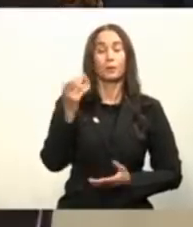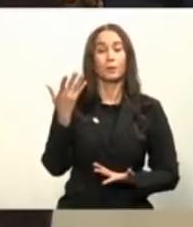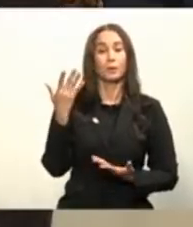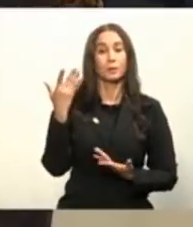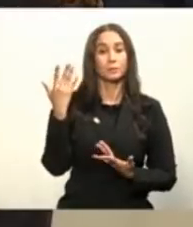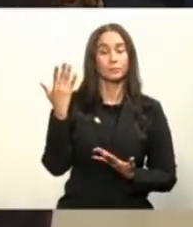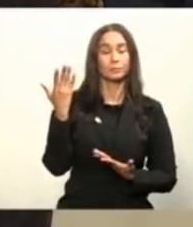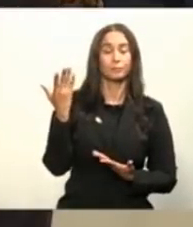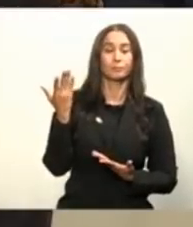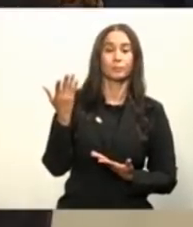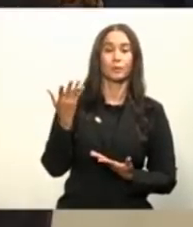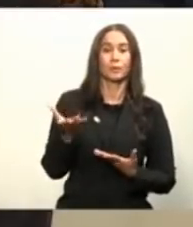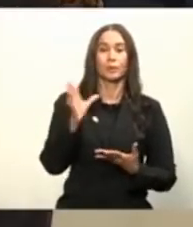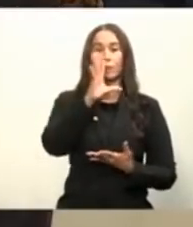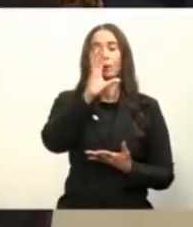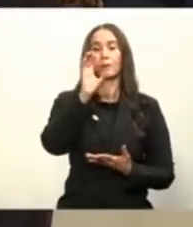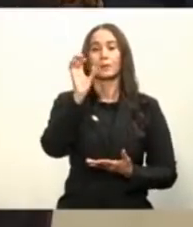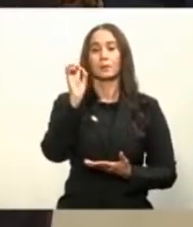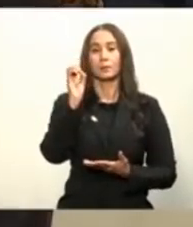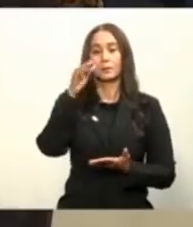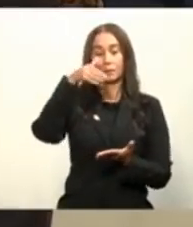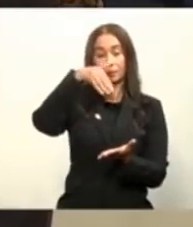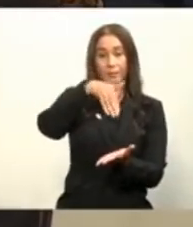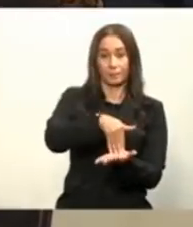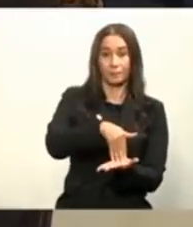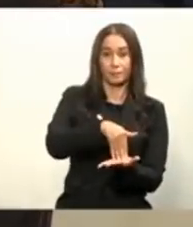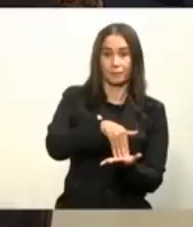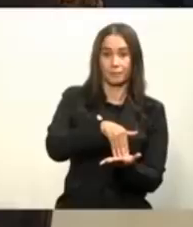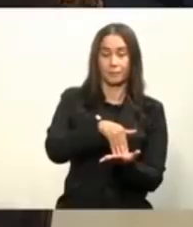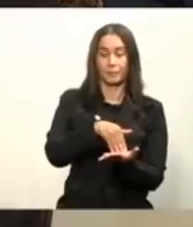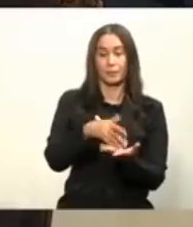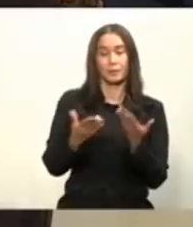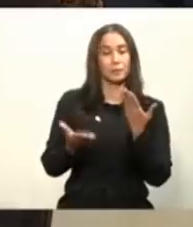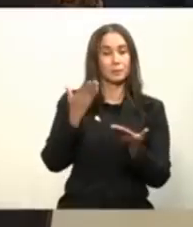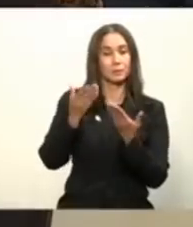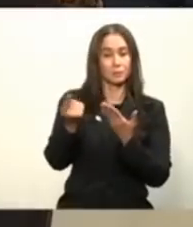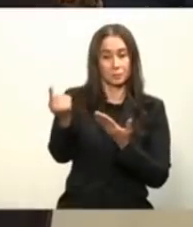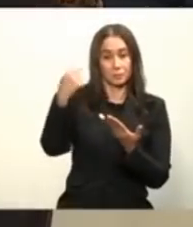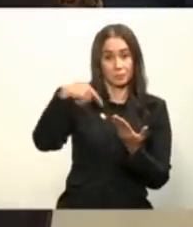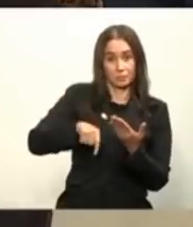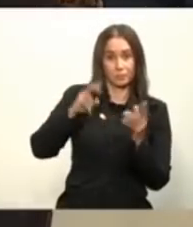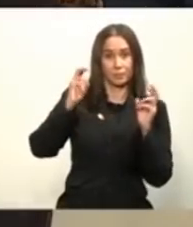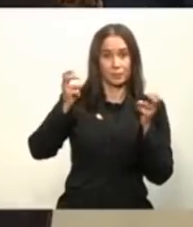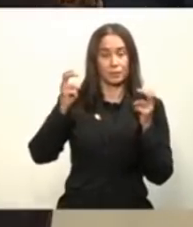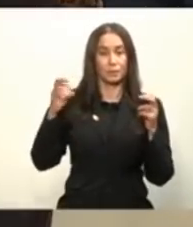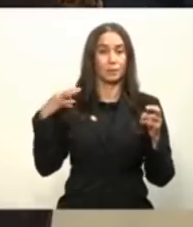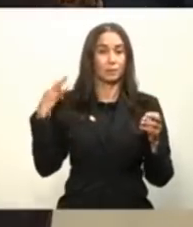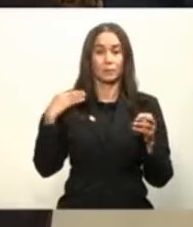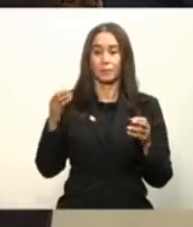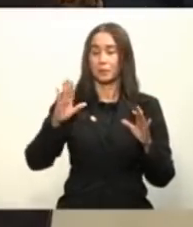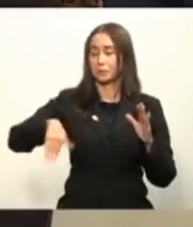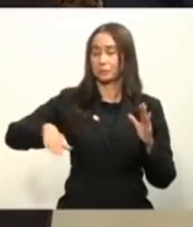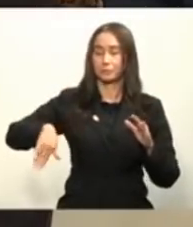más de 500 mil vacunas que debieron haber llegado entre enero y febrero y no llegaron